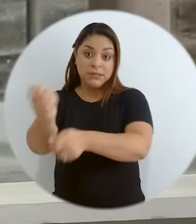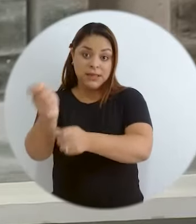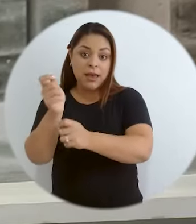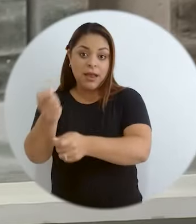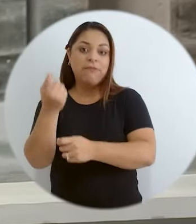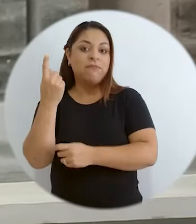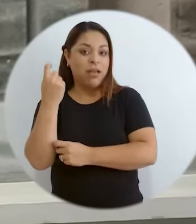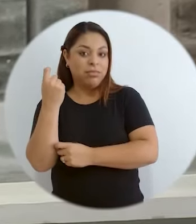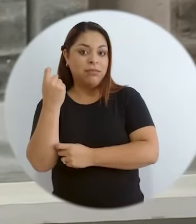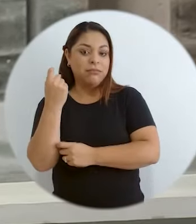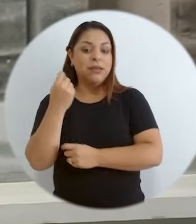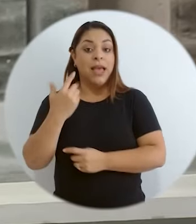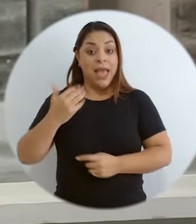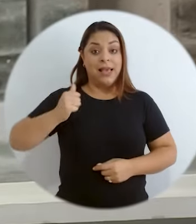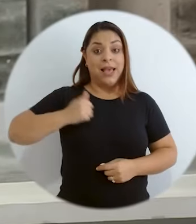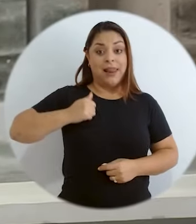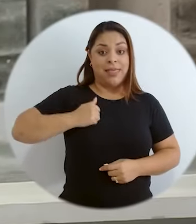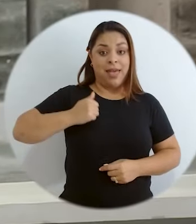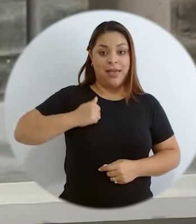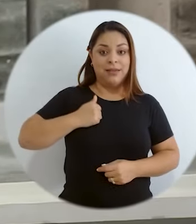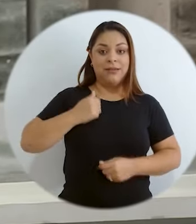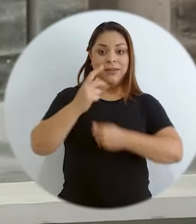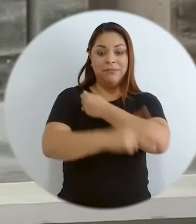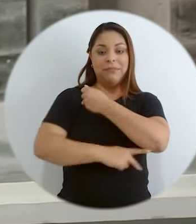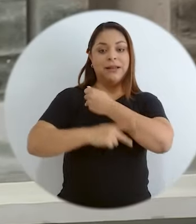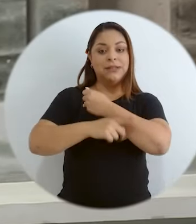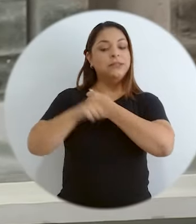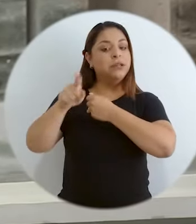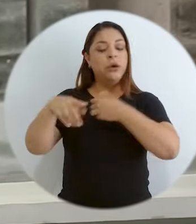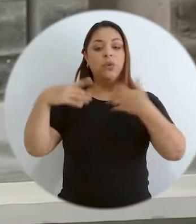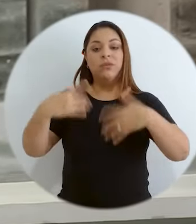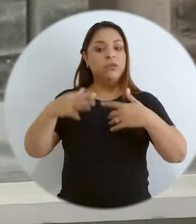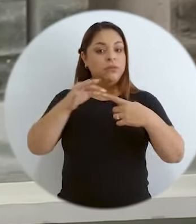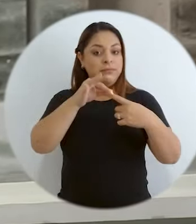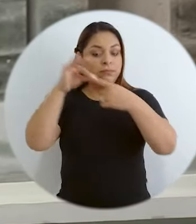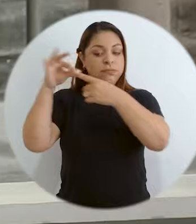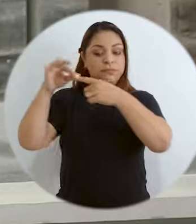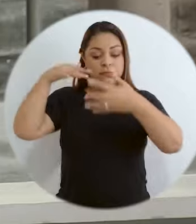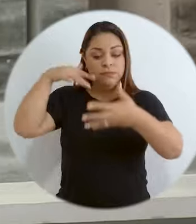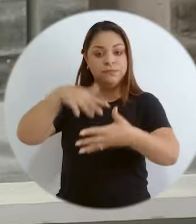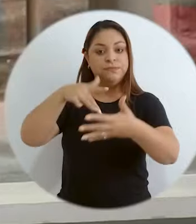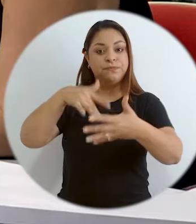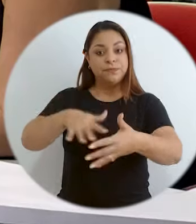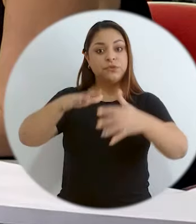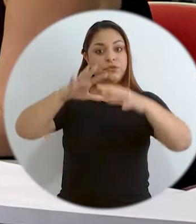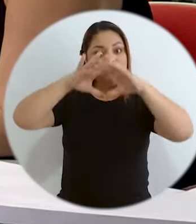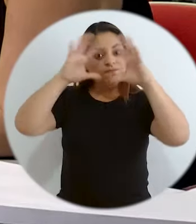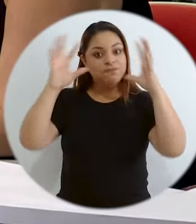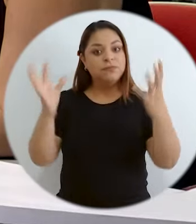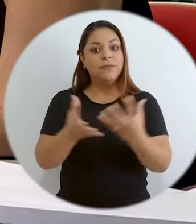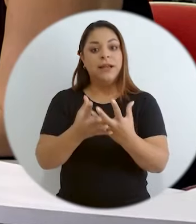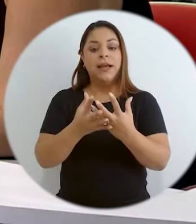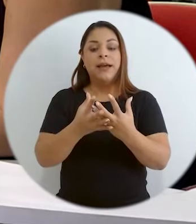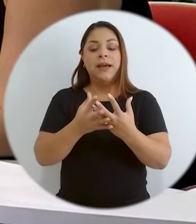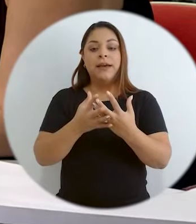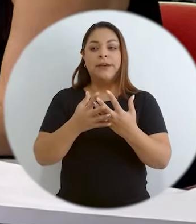bastante difícil, de hecho, por ejemplo, Canadá, que ha sido el país mundial de estudiar todas estas